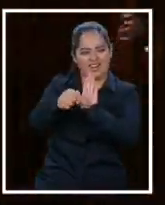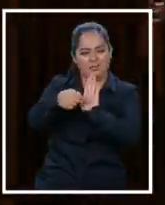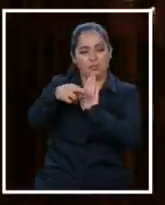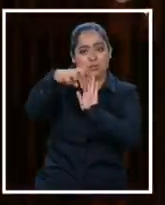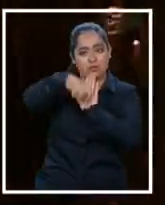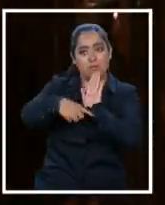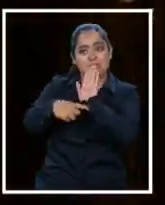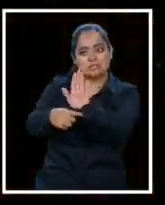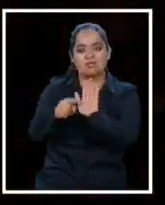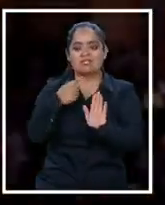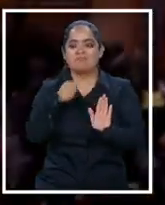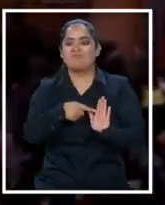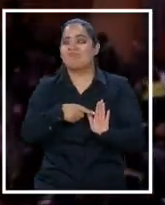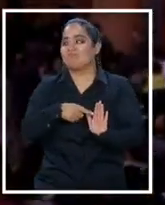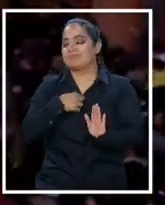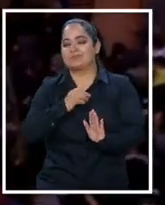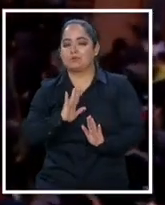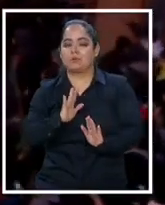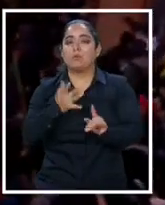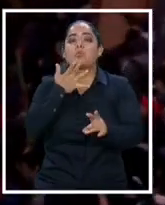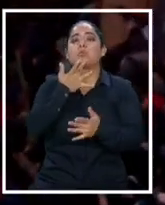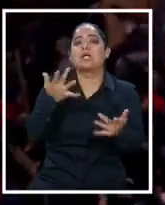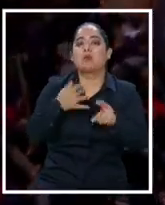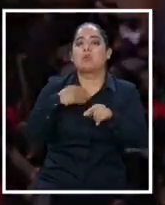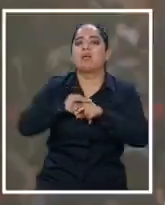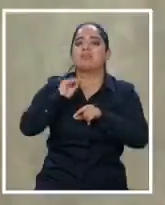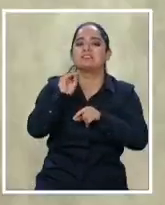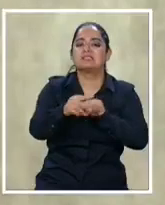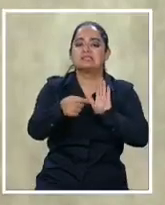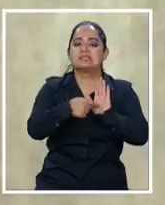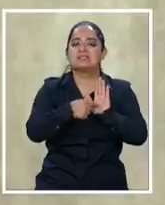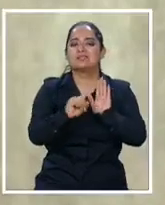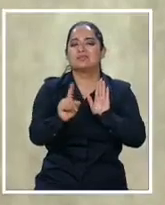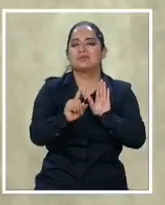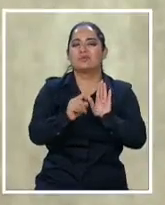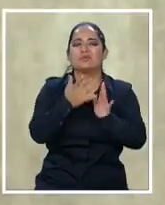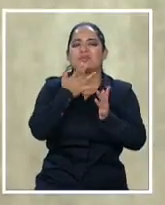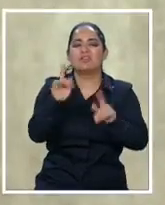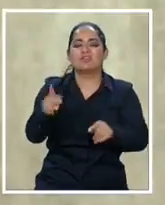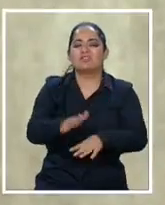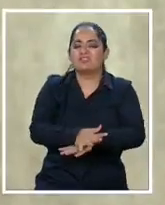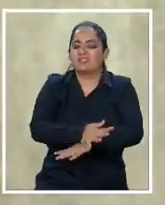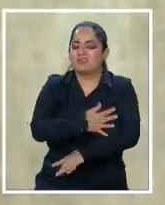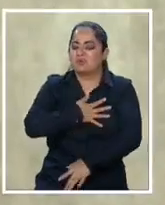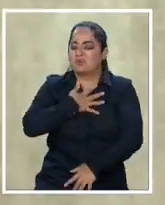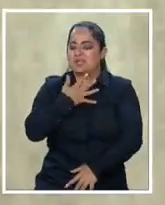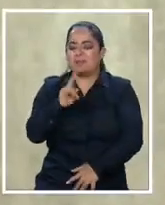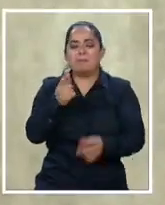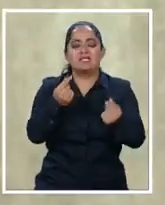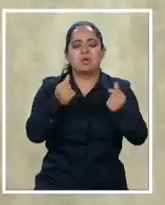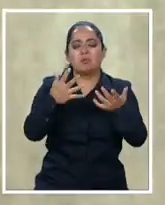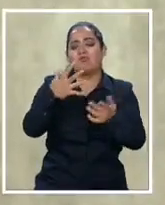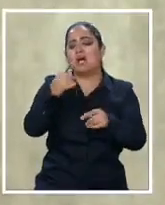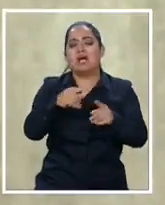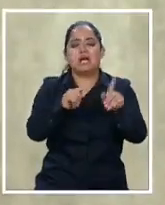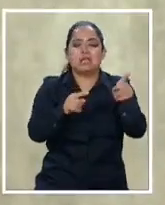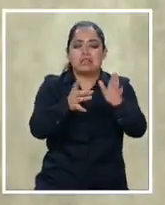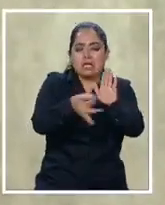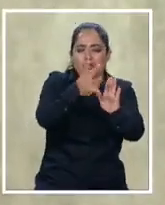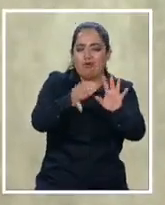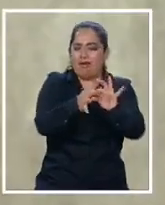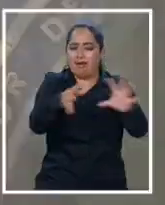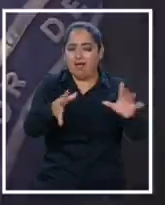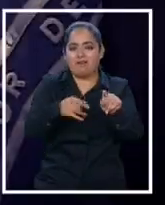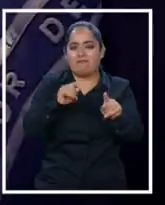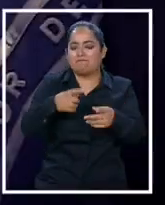como una mala señal. Que es una mala señal y que por supuesto genera una sensación de impunidad respecto a delitos graves y que fueron